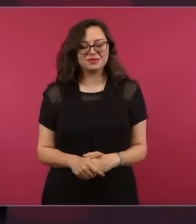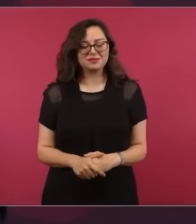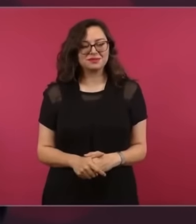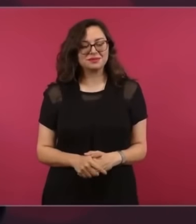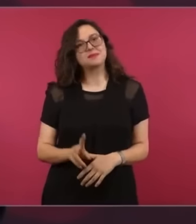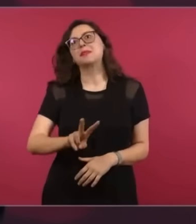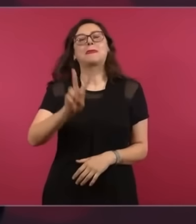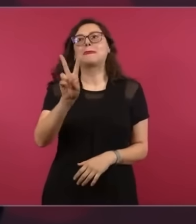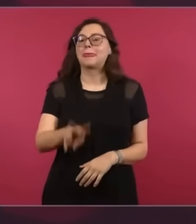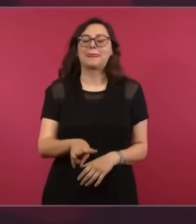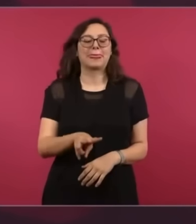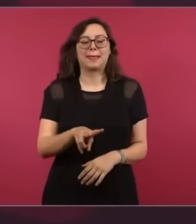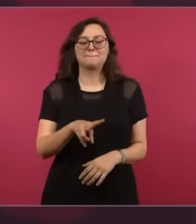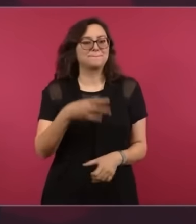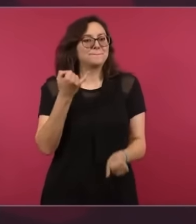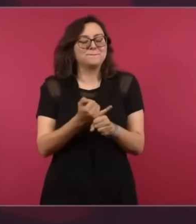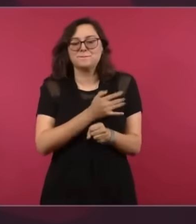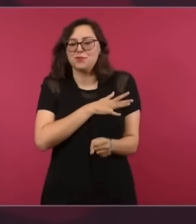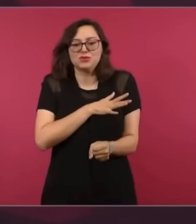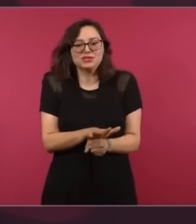inédito.